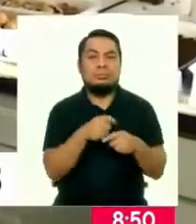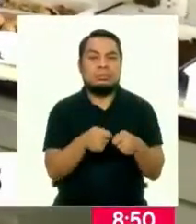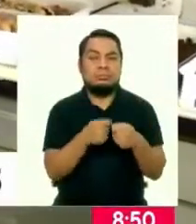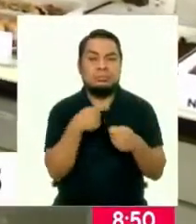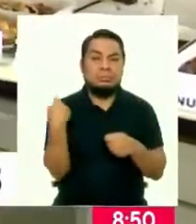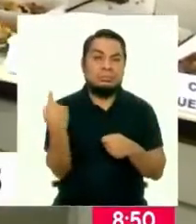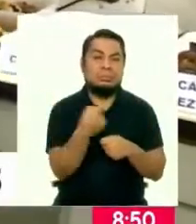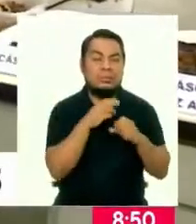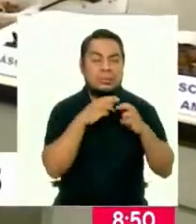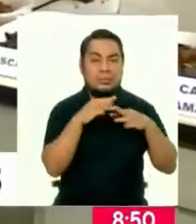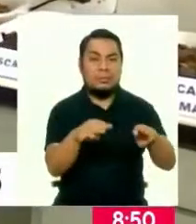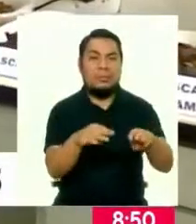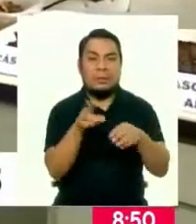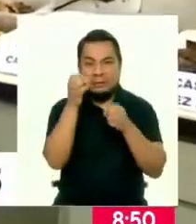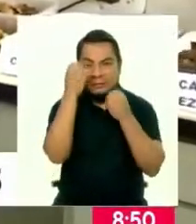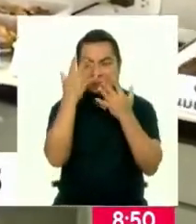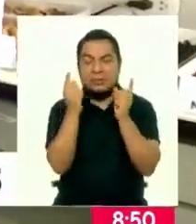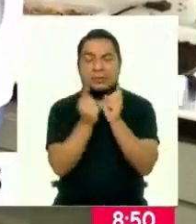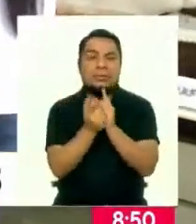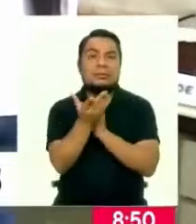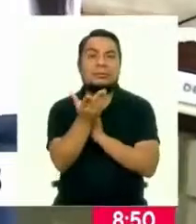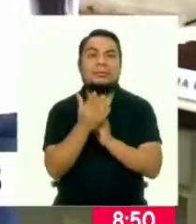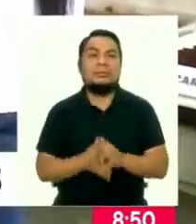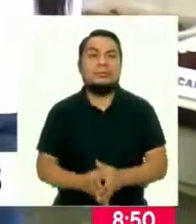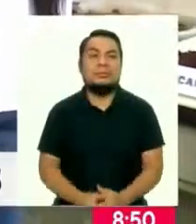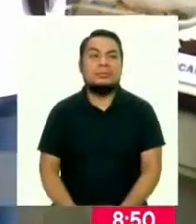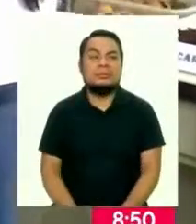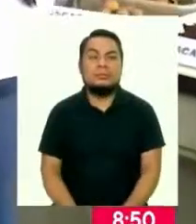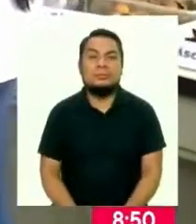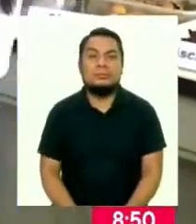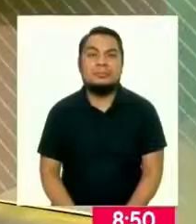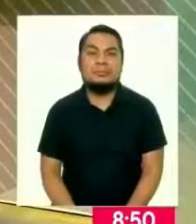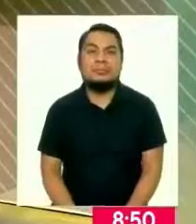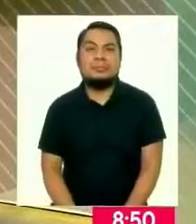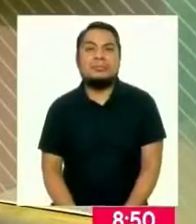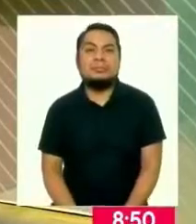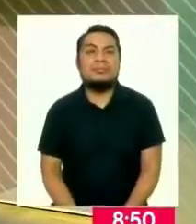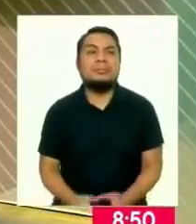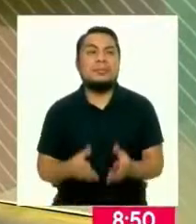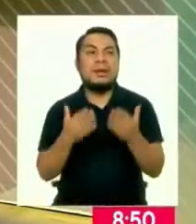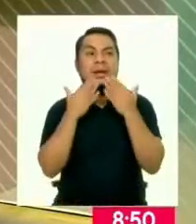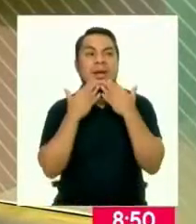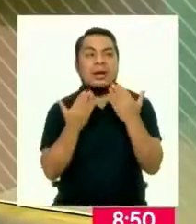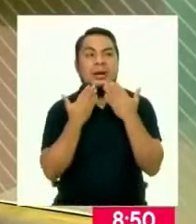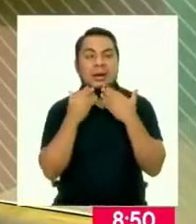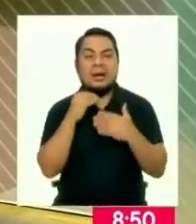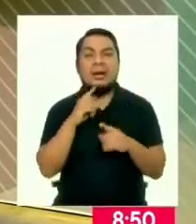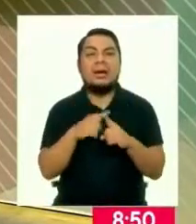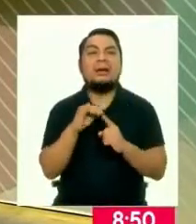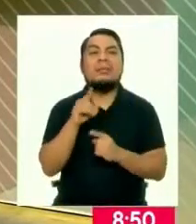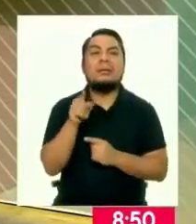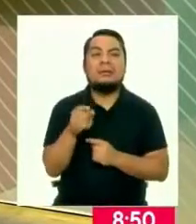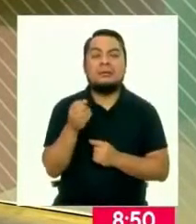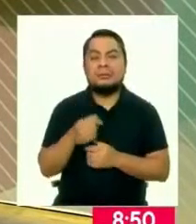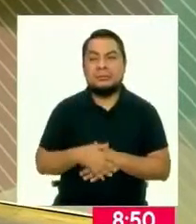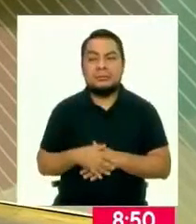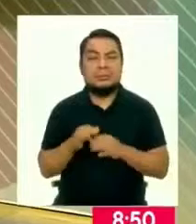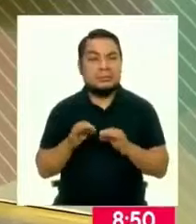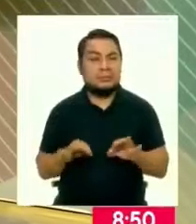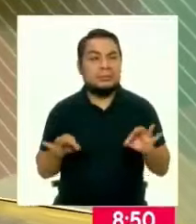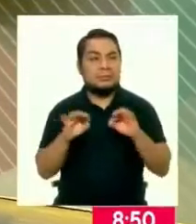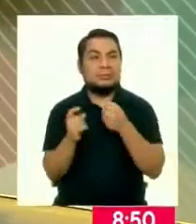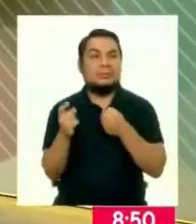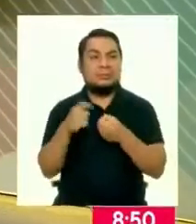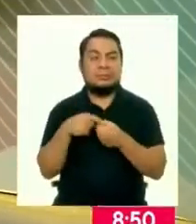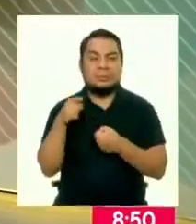a nuestros océanos. Con esta información, Julio, retornamos a Estudios Centrales. Muy bien, muchas gracias, Jimena. Ahí está la iniciativa. Qué importante es esta